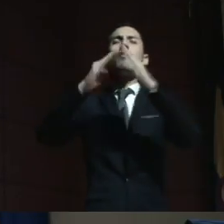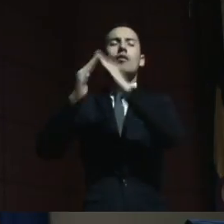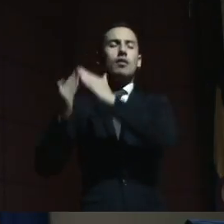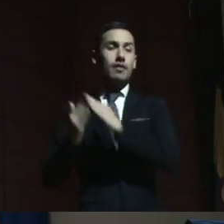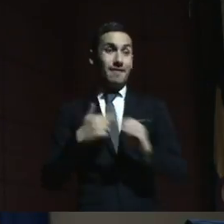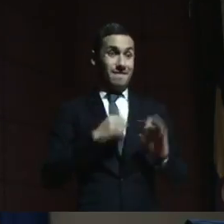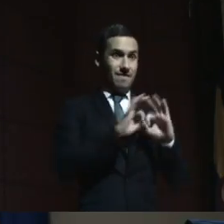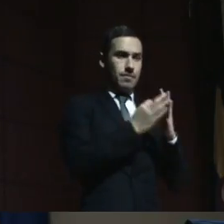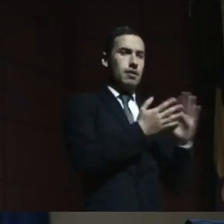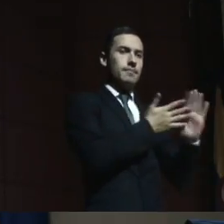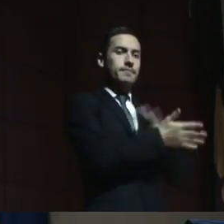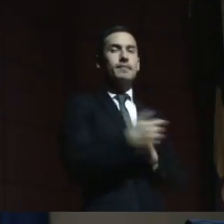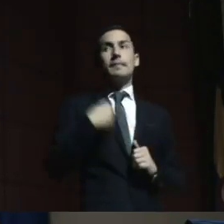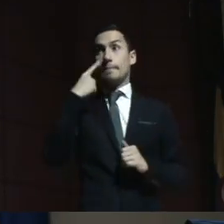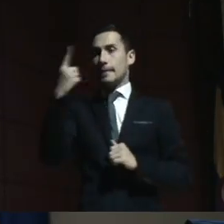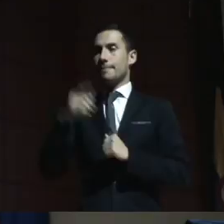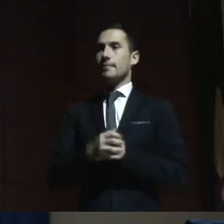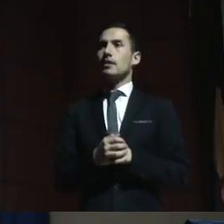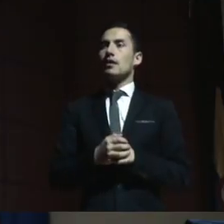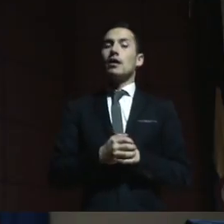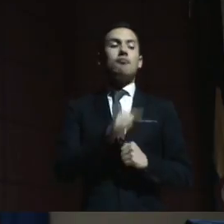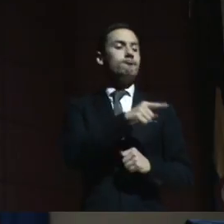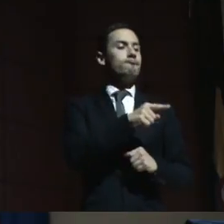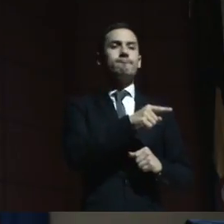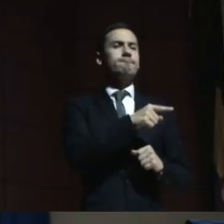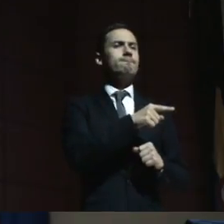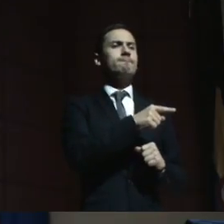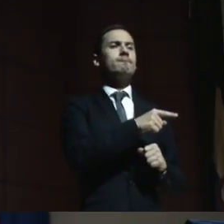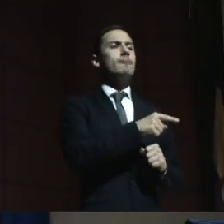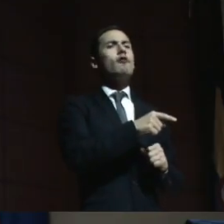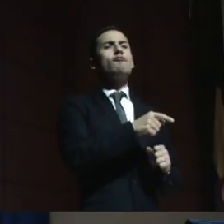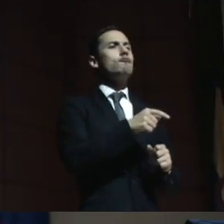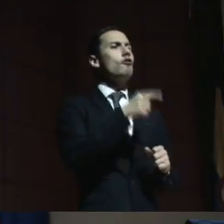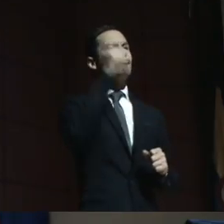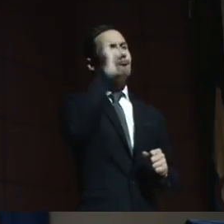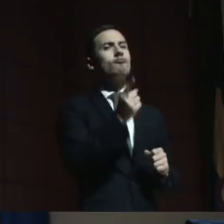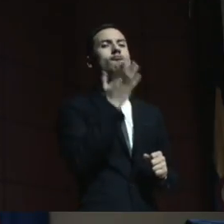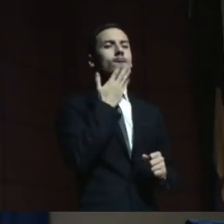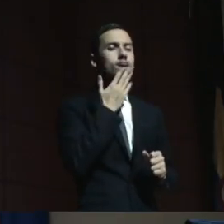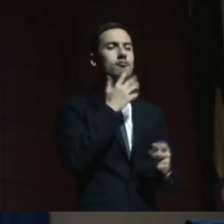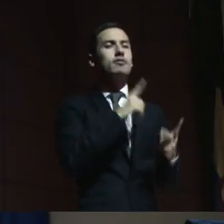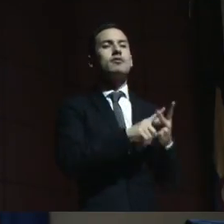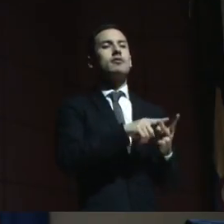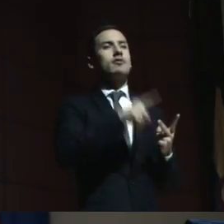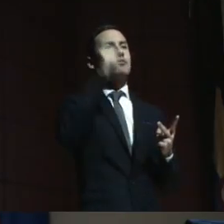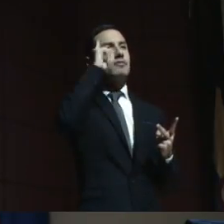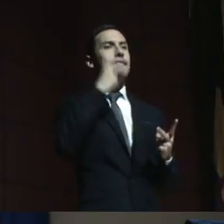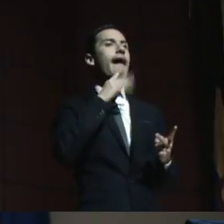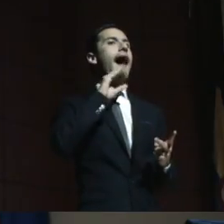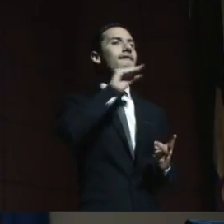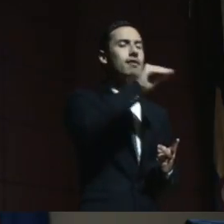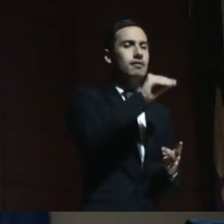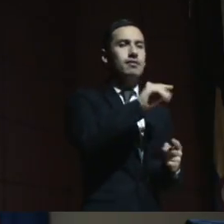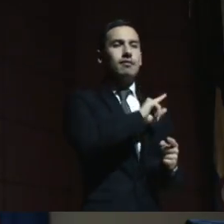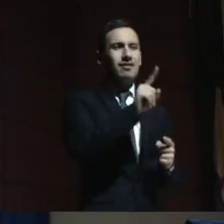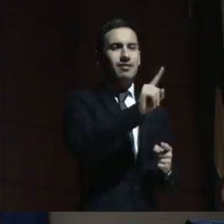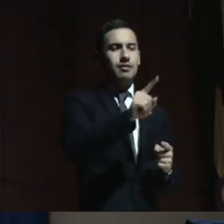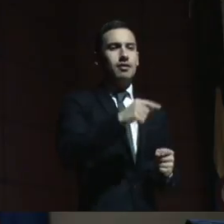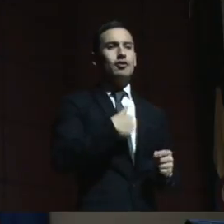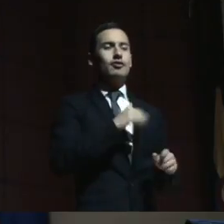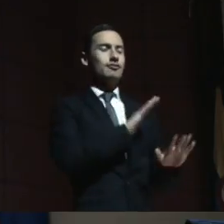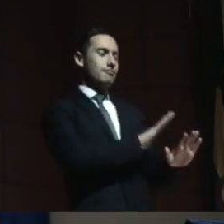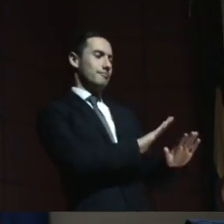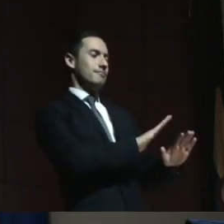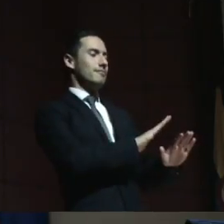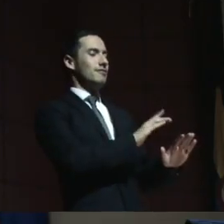empiezan a hablar conmigo, no, mira, pero es que él todavía no reconoce los colores, él todavía no habla, entonces le digo yo, no, no, no, así no vamos a ir